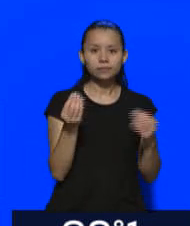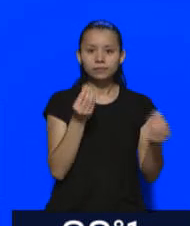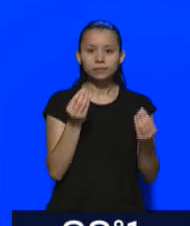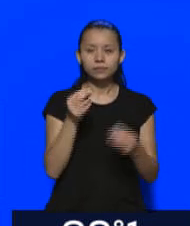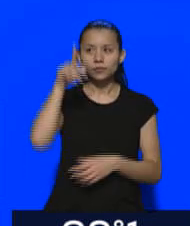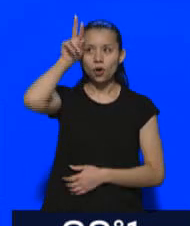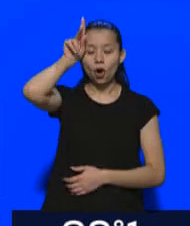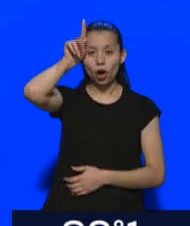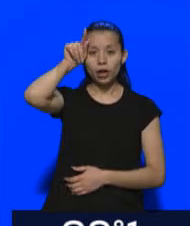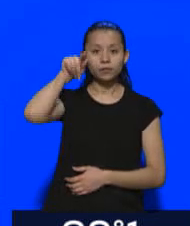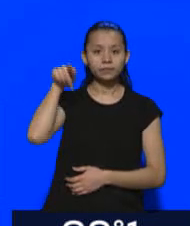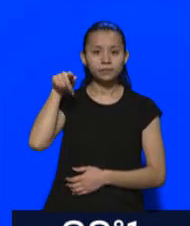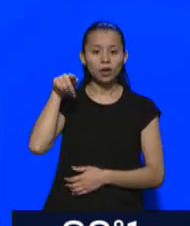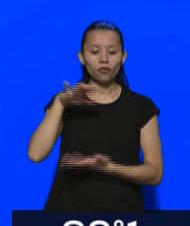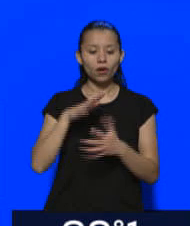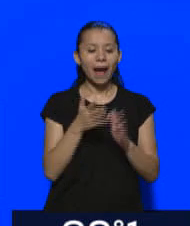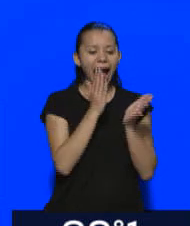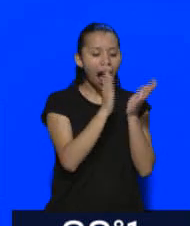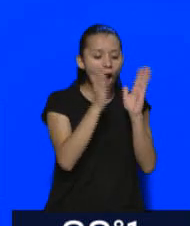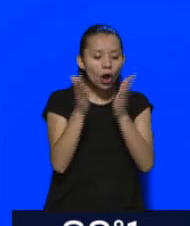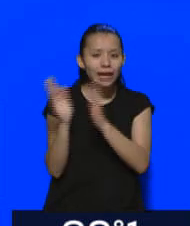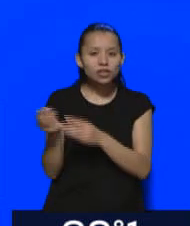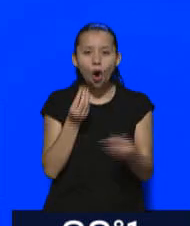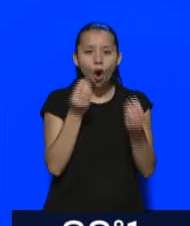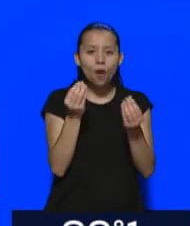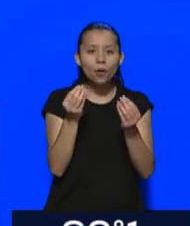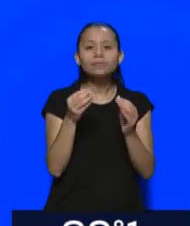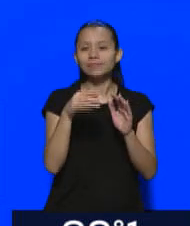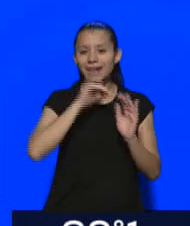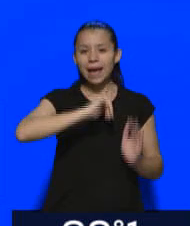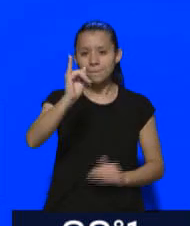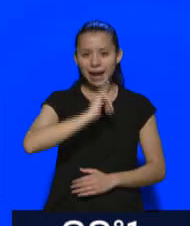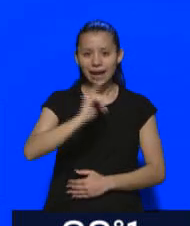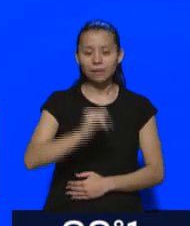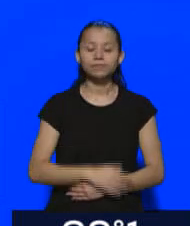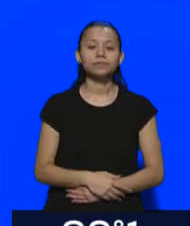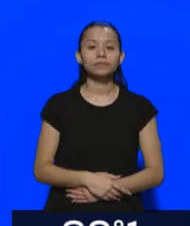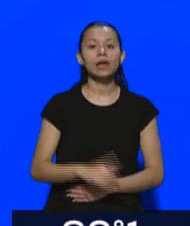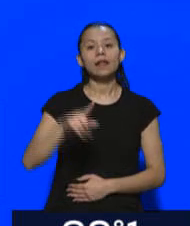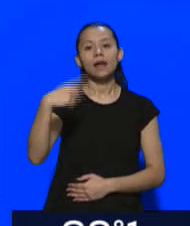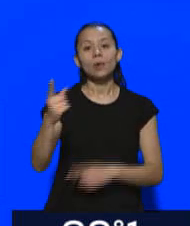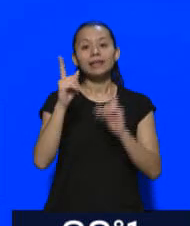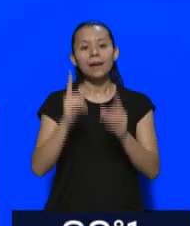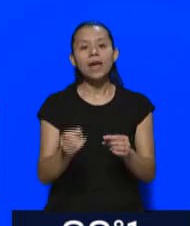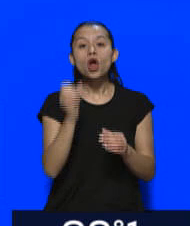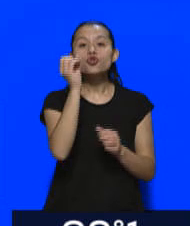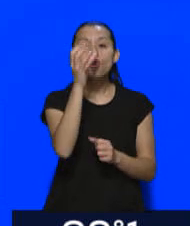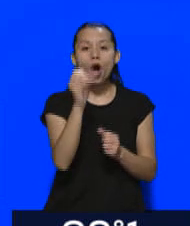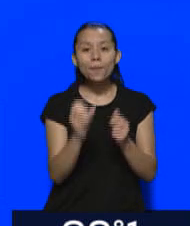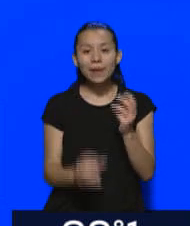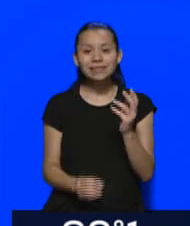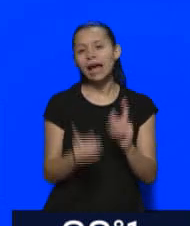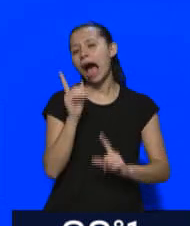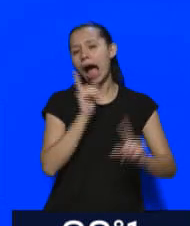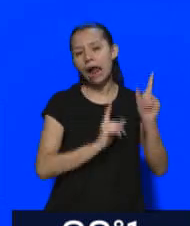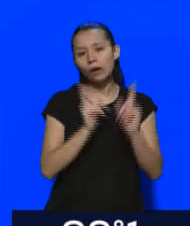quiere hacer con esta estructura. Después seguimos analizando lo que él ha anunciado, algunos nombres posiblemente, qué es lo que puede llegar a